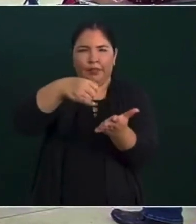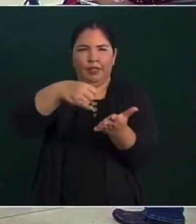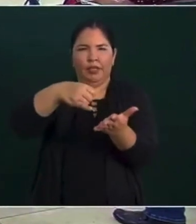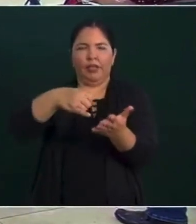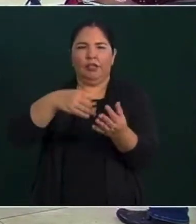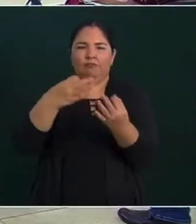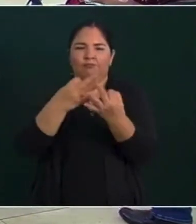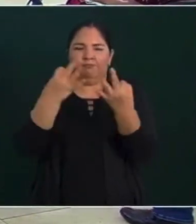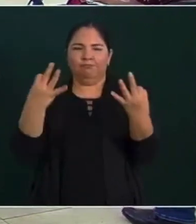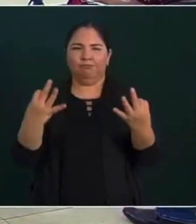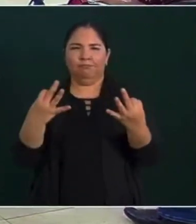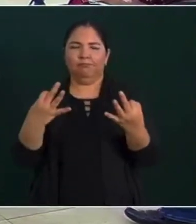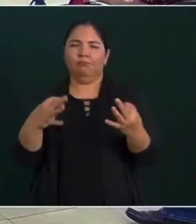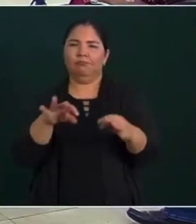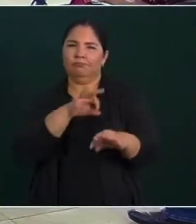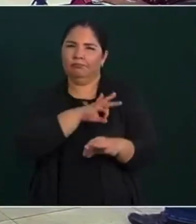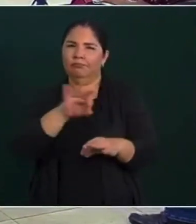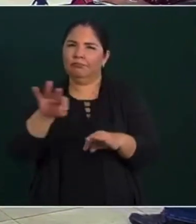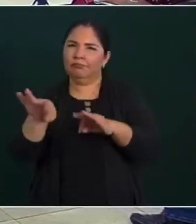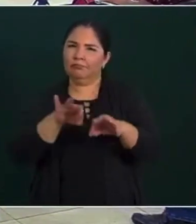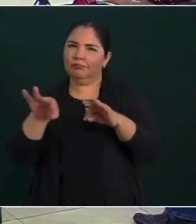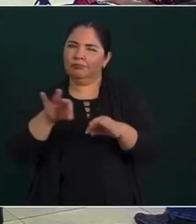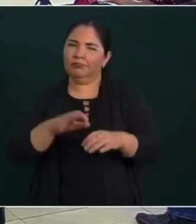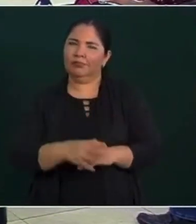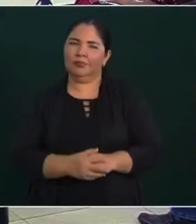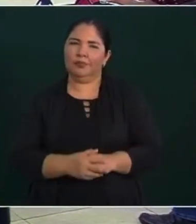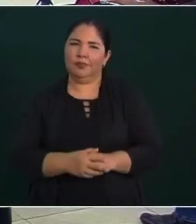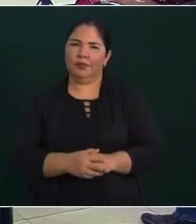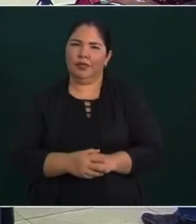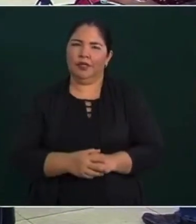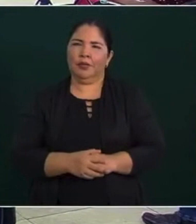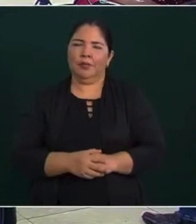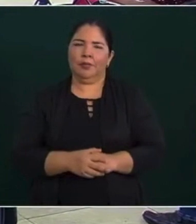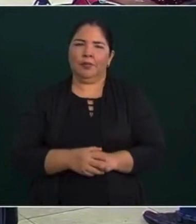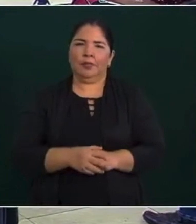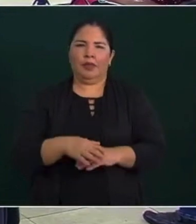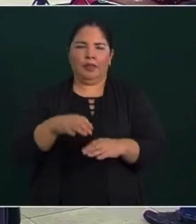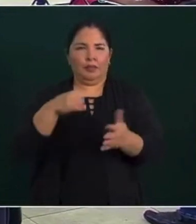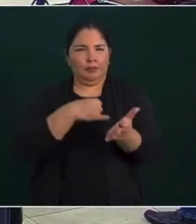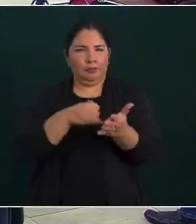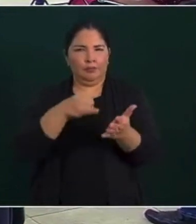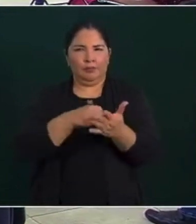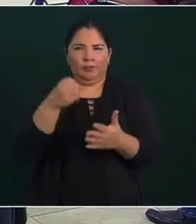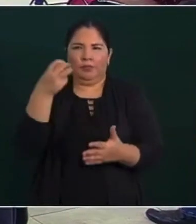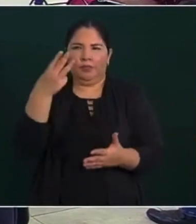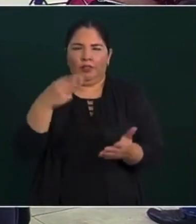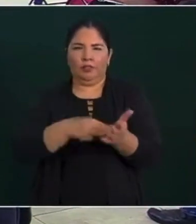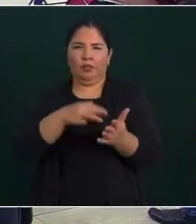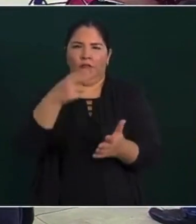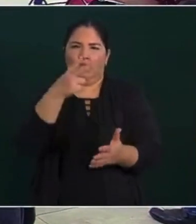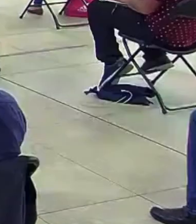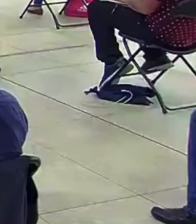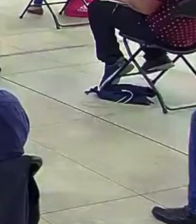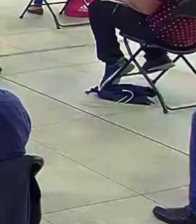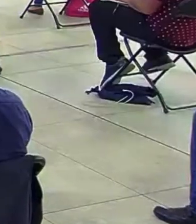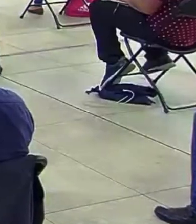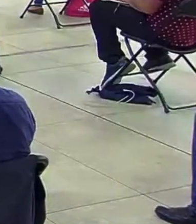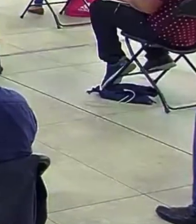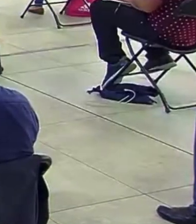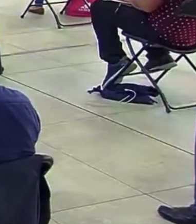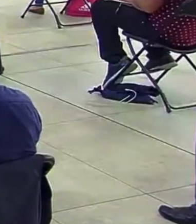tierras, están sembrando tres mil 885 hectáreas